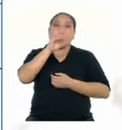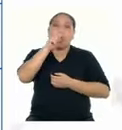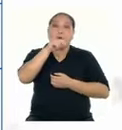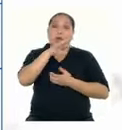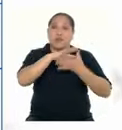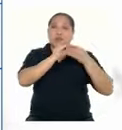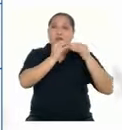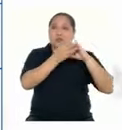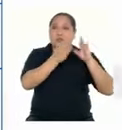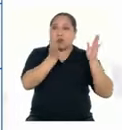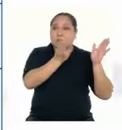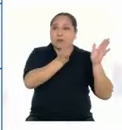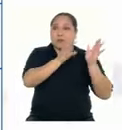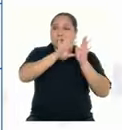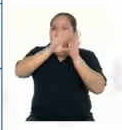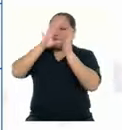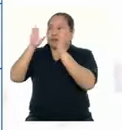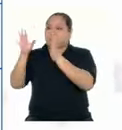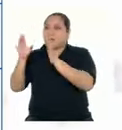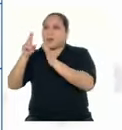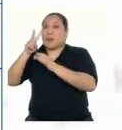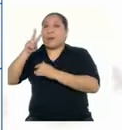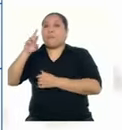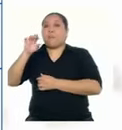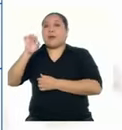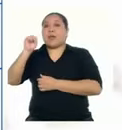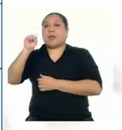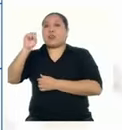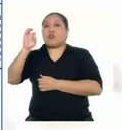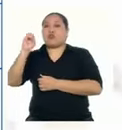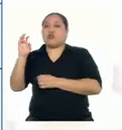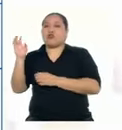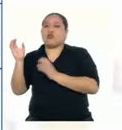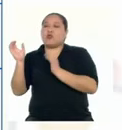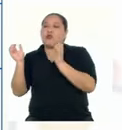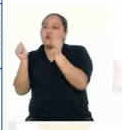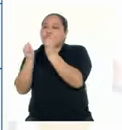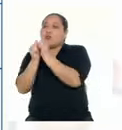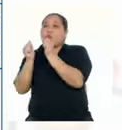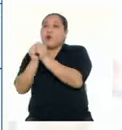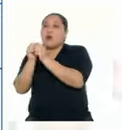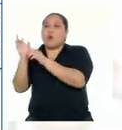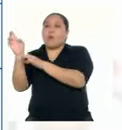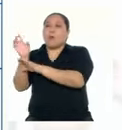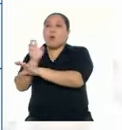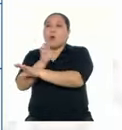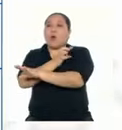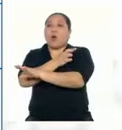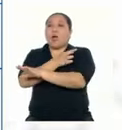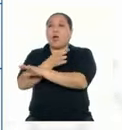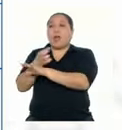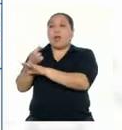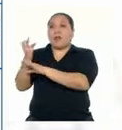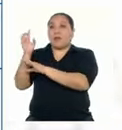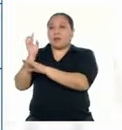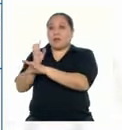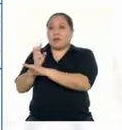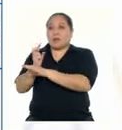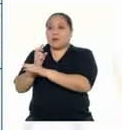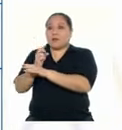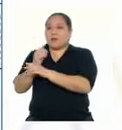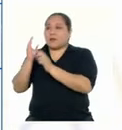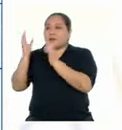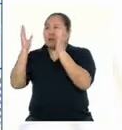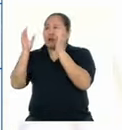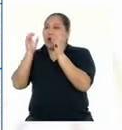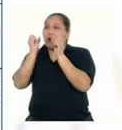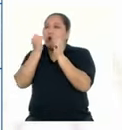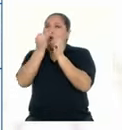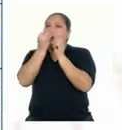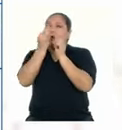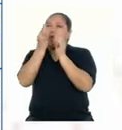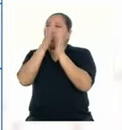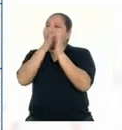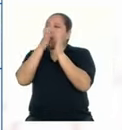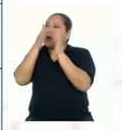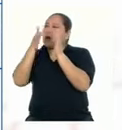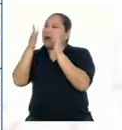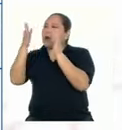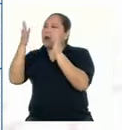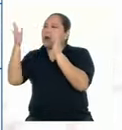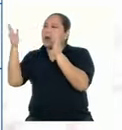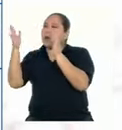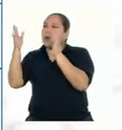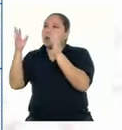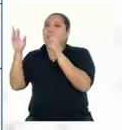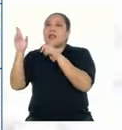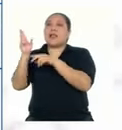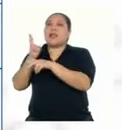lado, el verso es una composición poética escrita Que tiene en cuenta la métrica de las sílabas y el